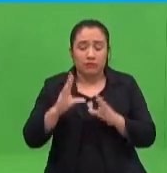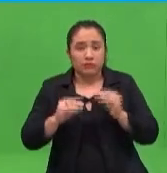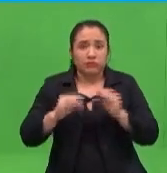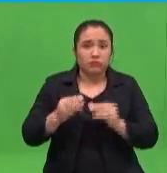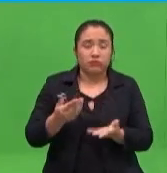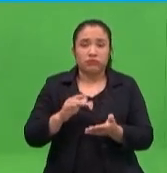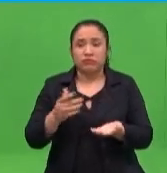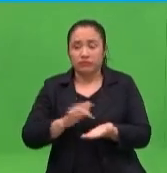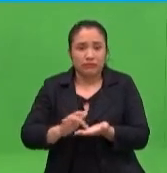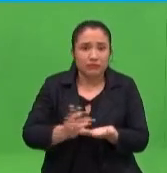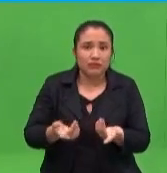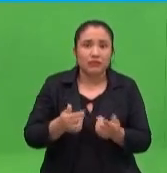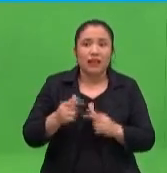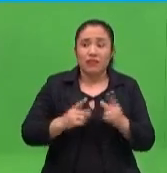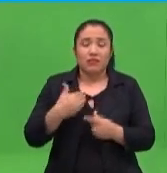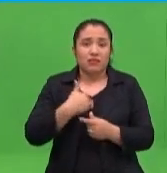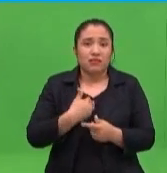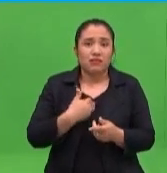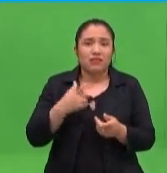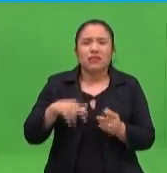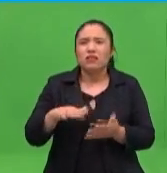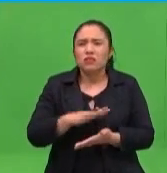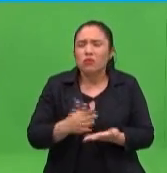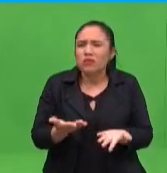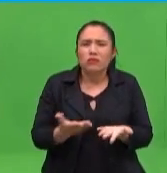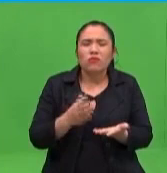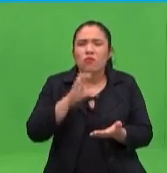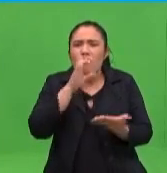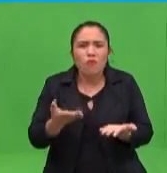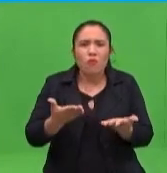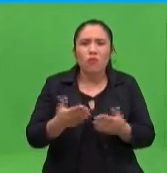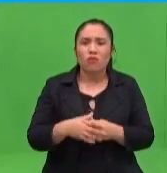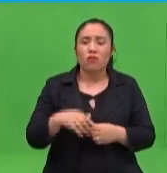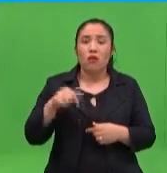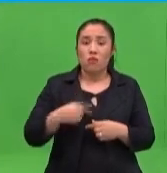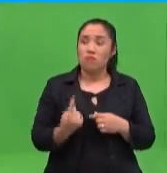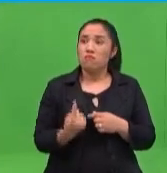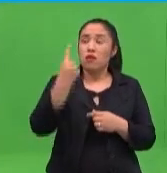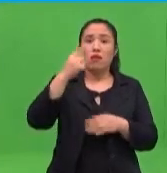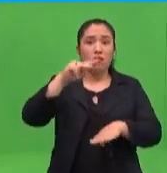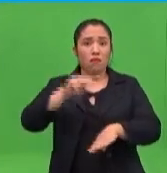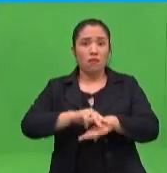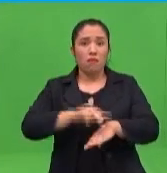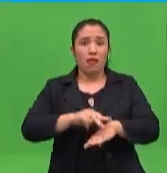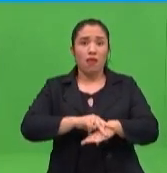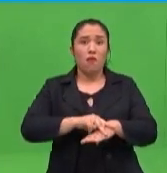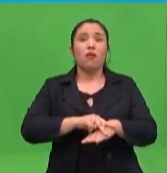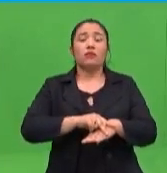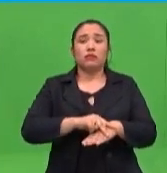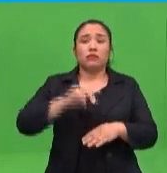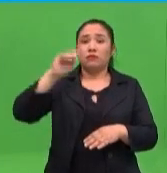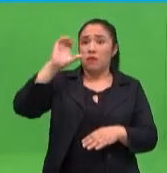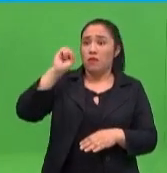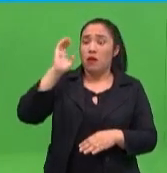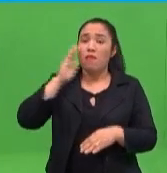nos afecta, porque por primera vez en la historia de la República del Paraguay de los últimos tiempos, los padres interactúan